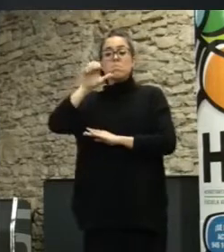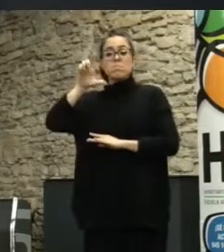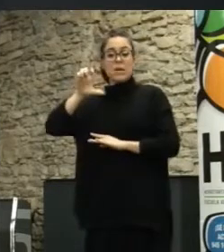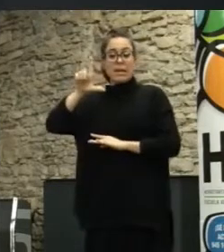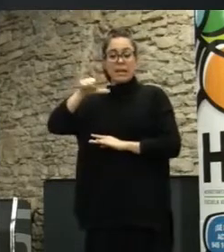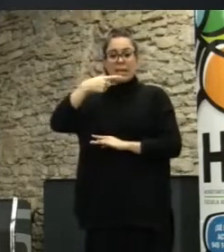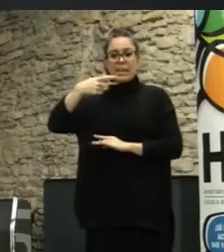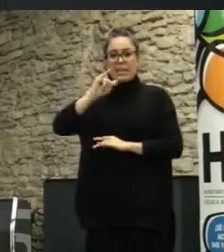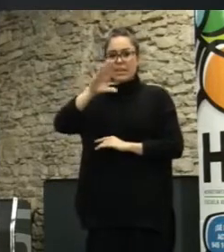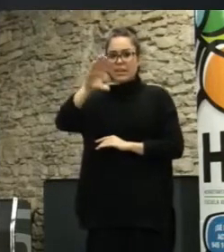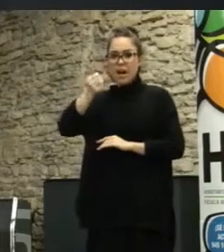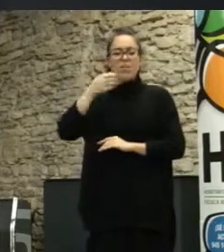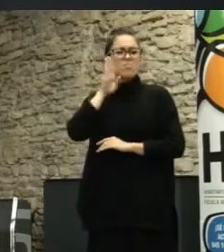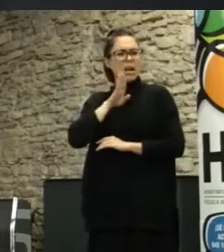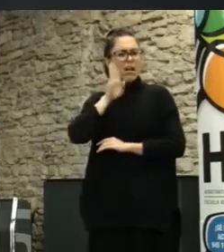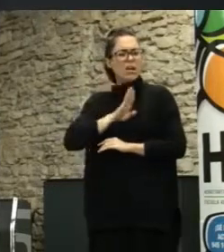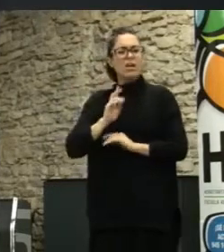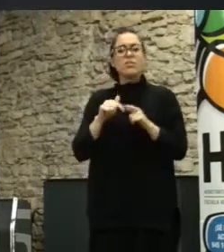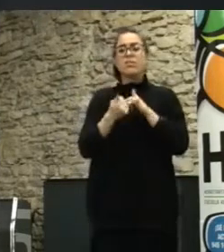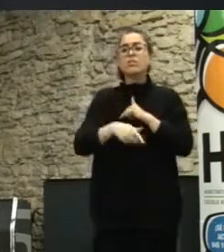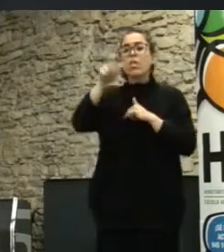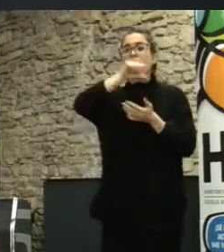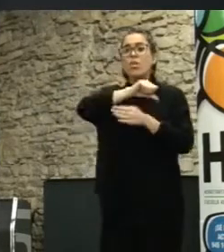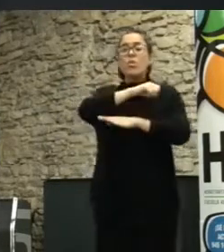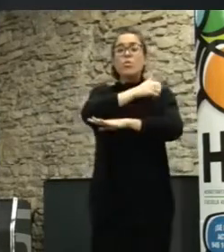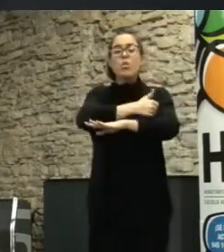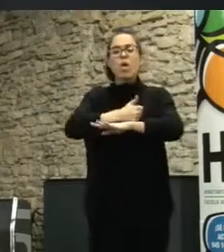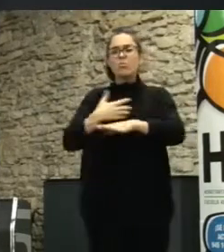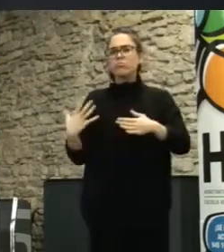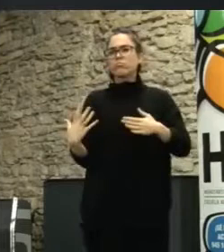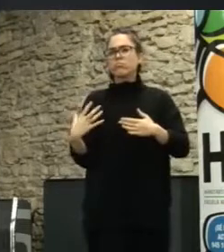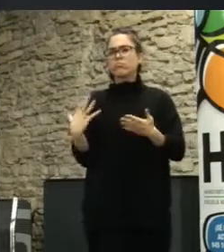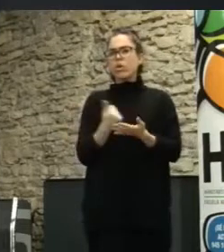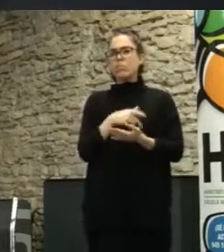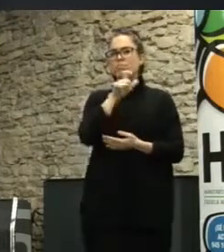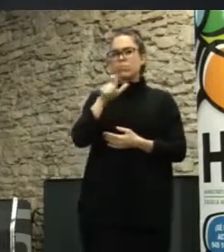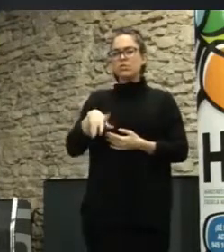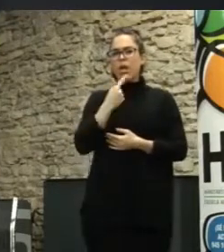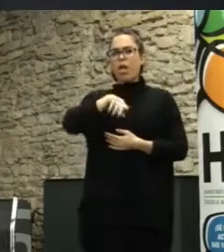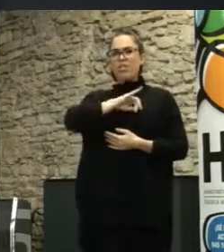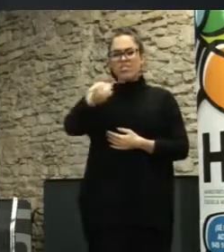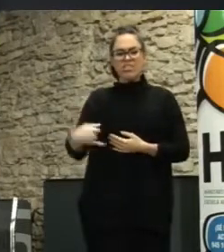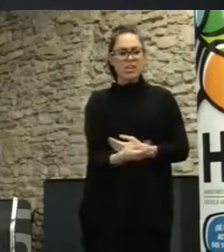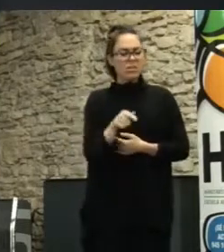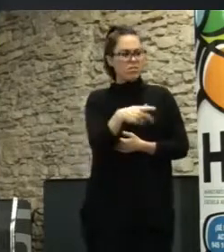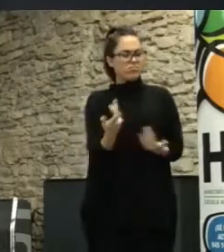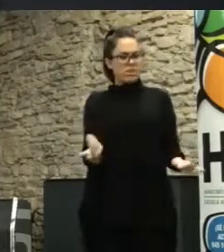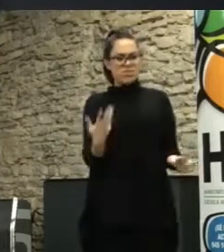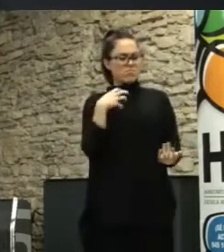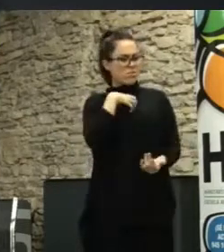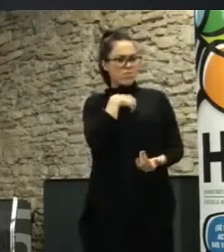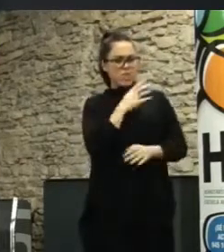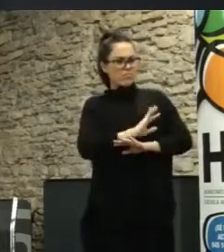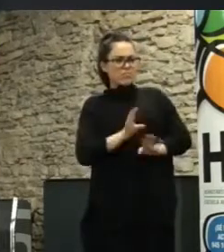hace tres años, cuando no había gobierno, la ciudadanía se cansó, dijo, bueno, vamos a juntarnos y hacer propuestas porque aquí no hay gobierno, ¿no? No hay